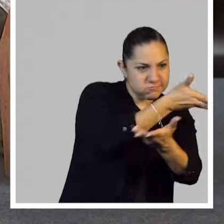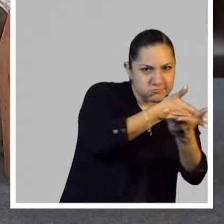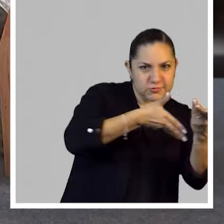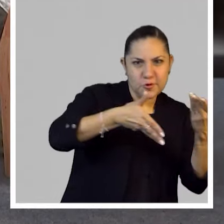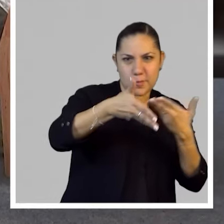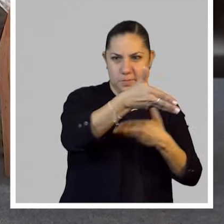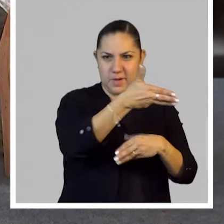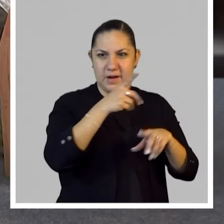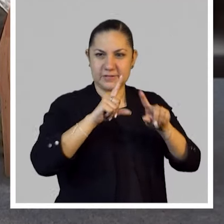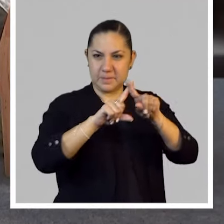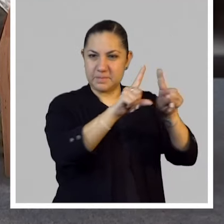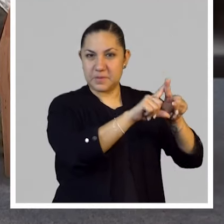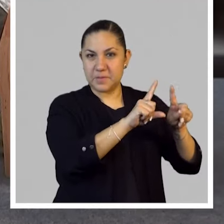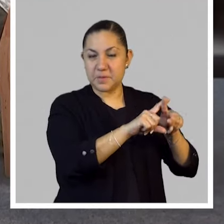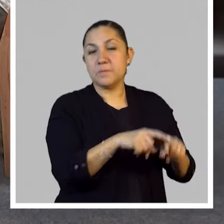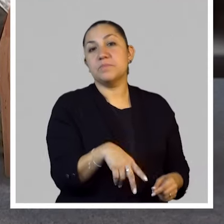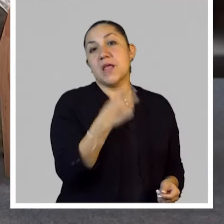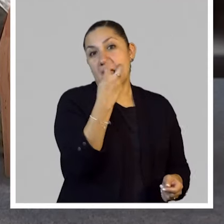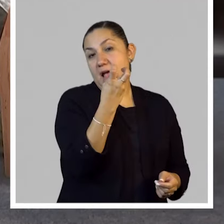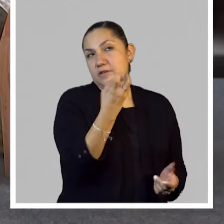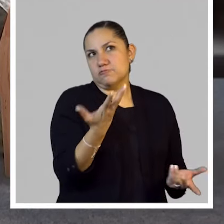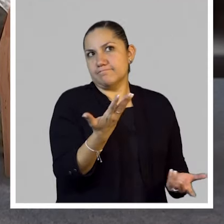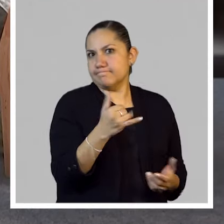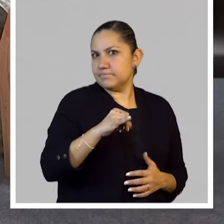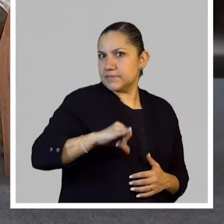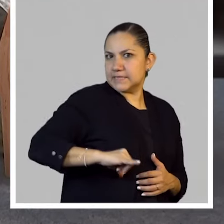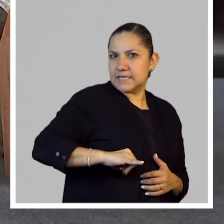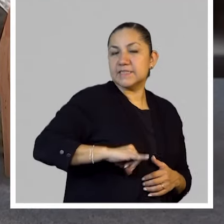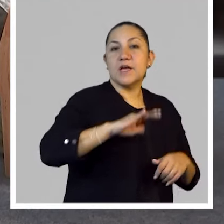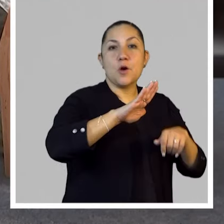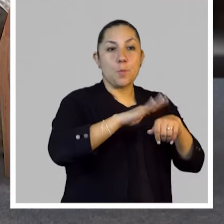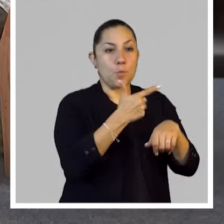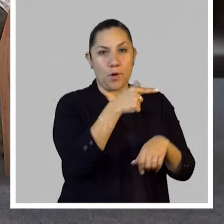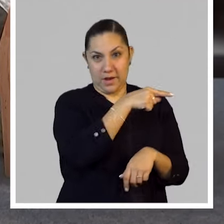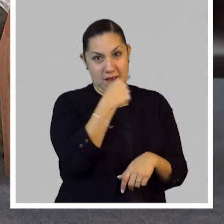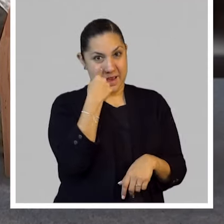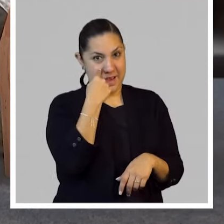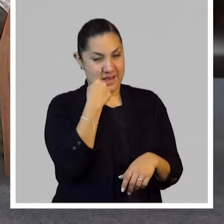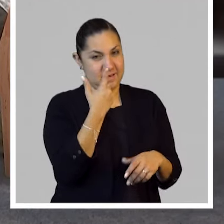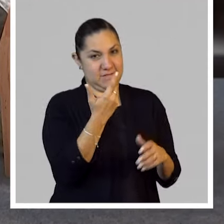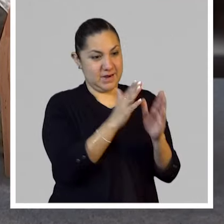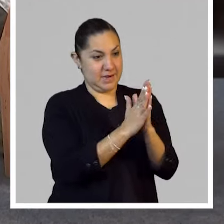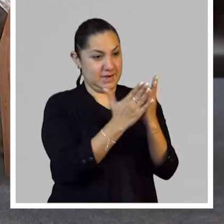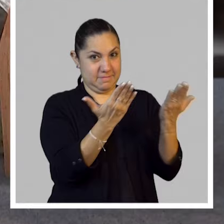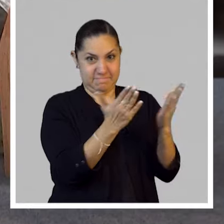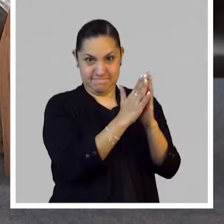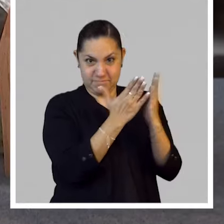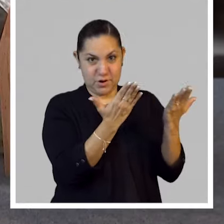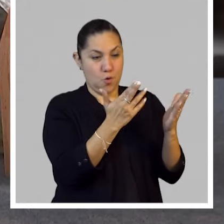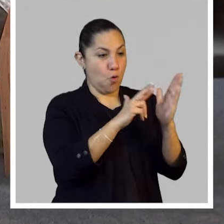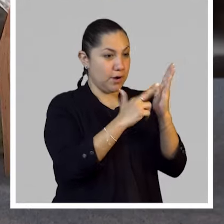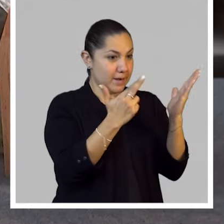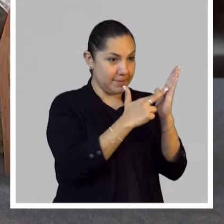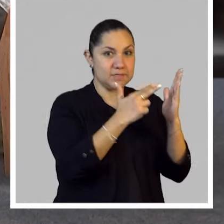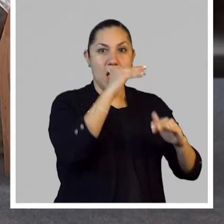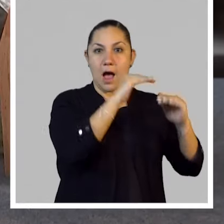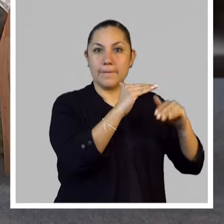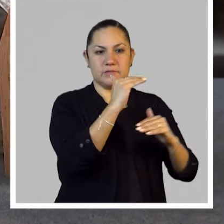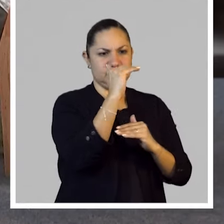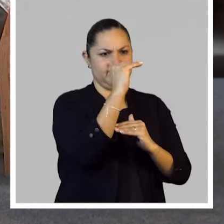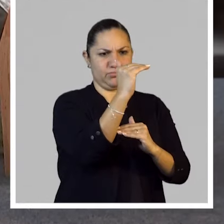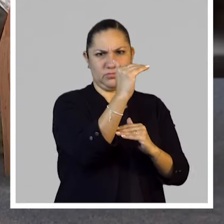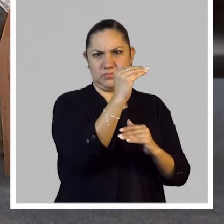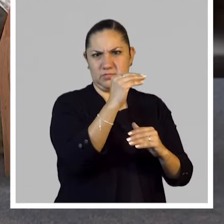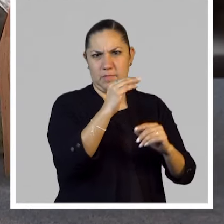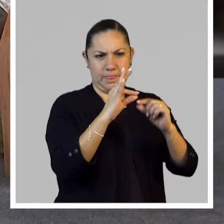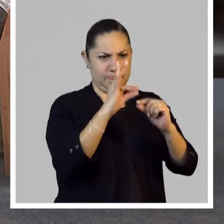también es interesante porque a veces, pues, una revista está limitada por el tamaño, o sea, al final igual es tamaño carta o